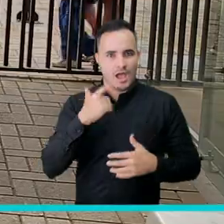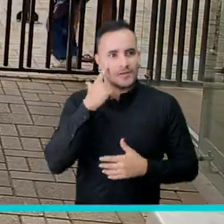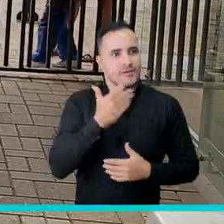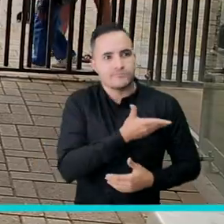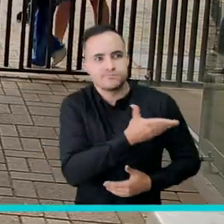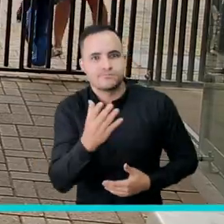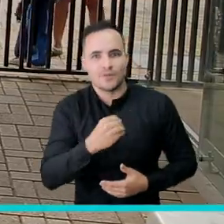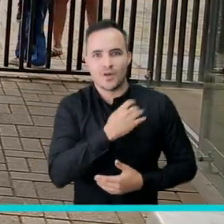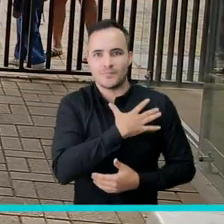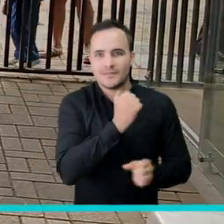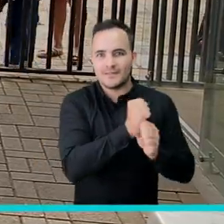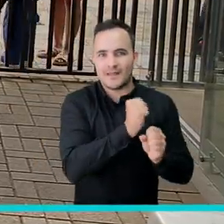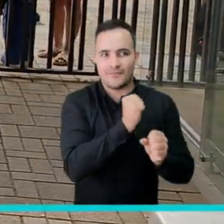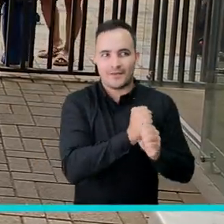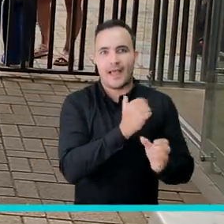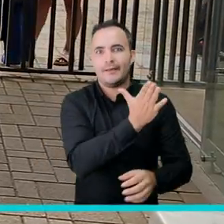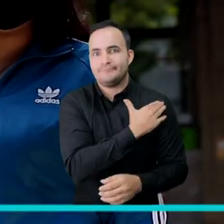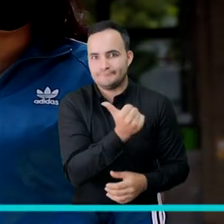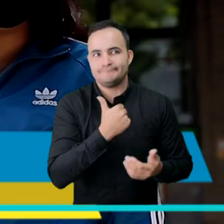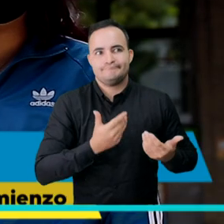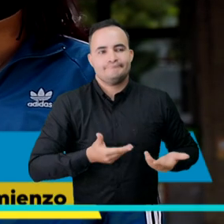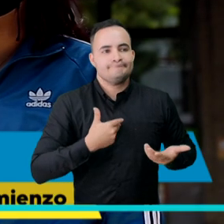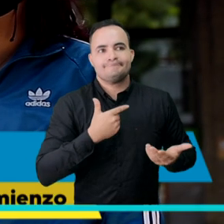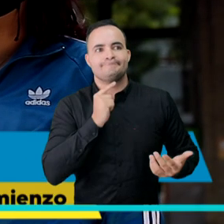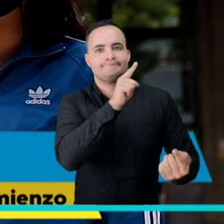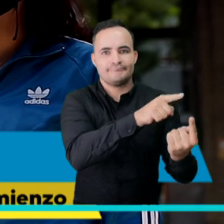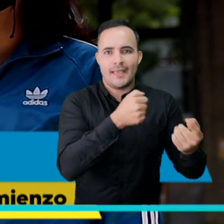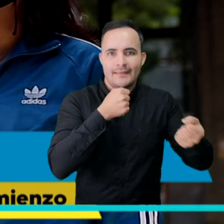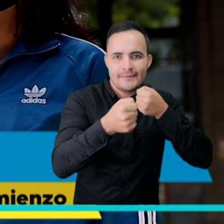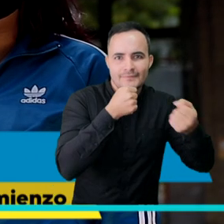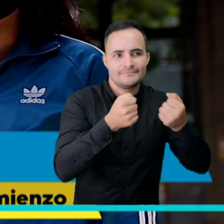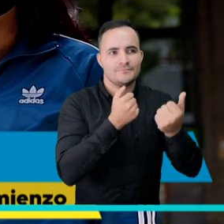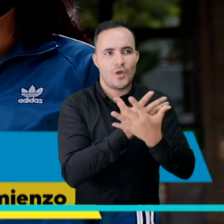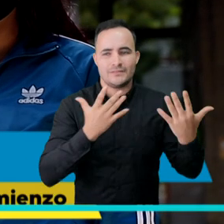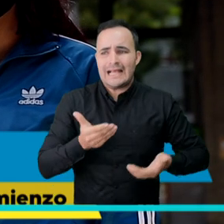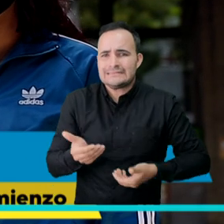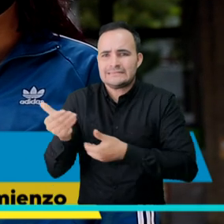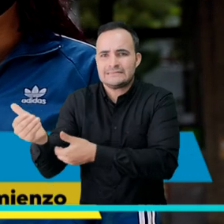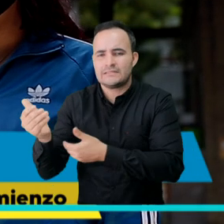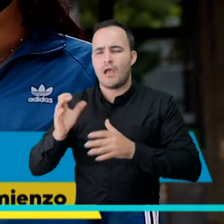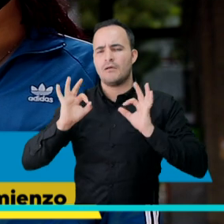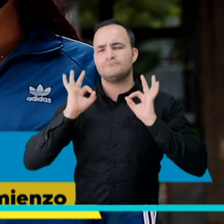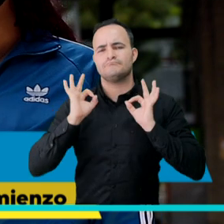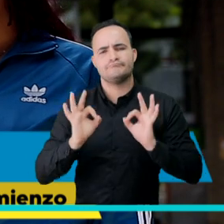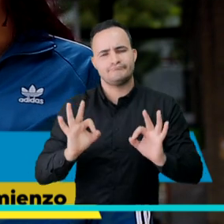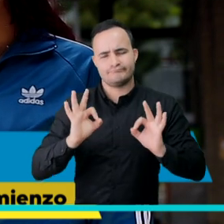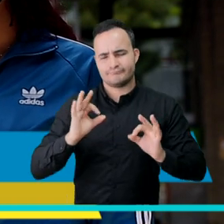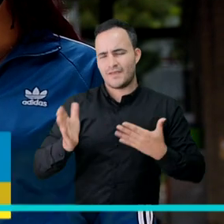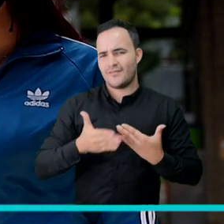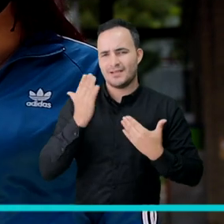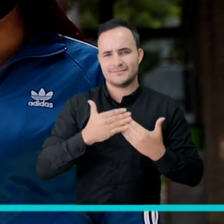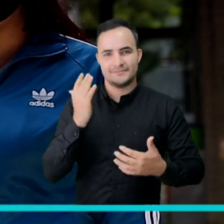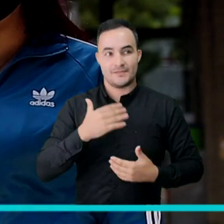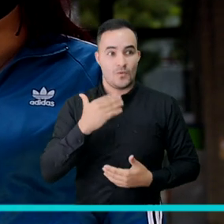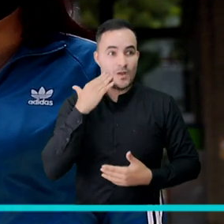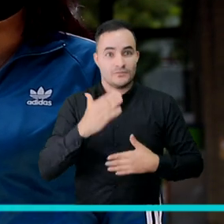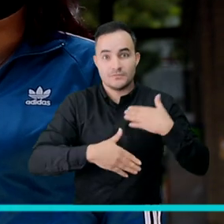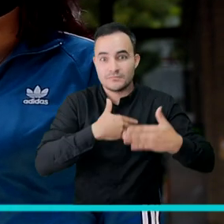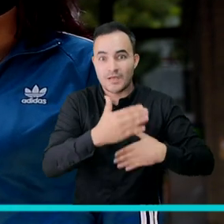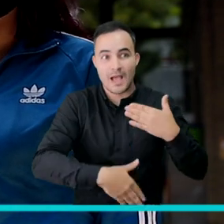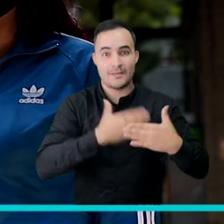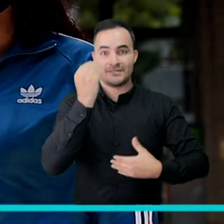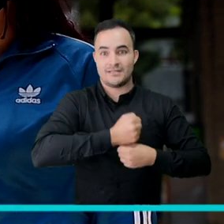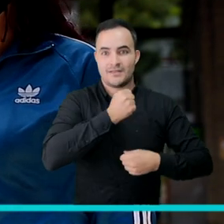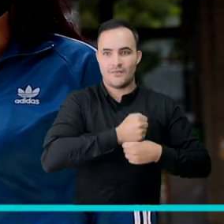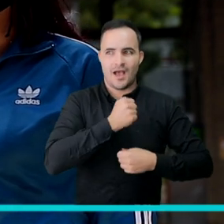busca de empleo. Entonces para ir a las entrevistas, para hacer todo, me queda muy fácil. Y ya en el momento que empiece a laborar